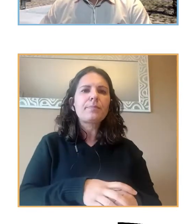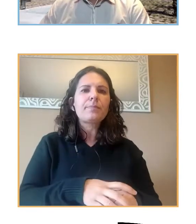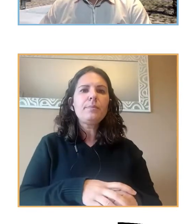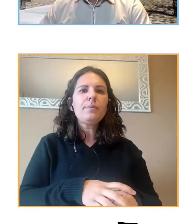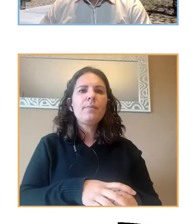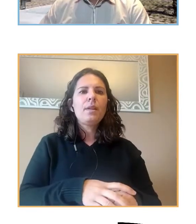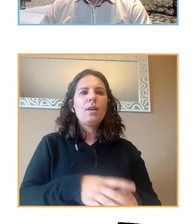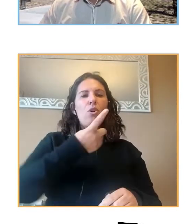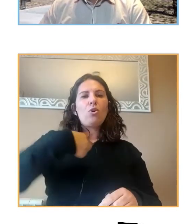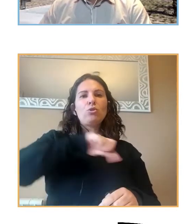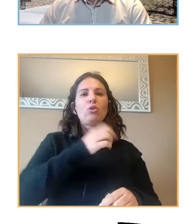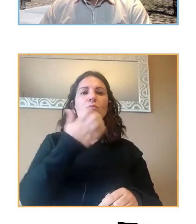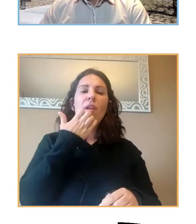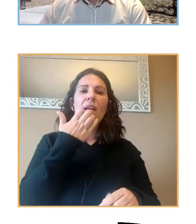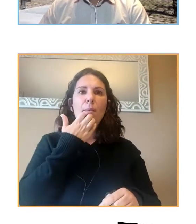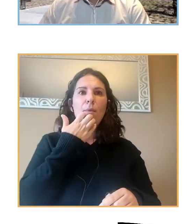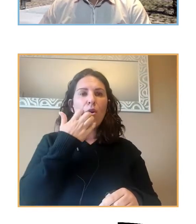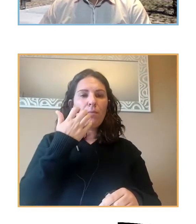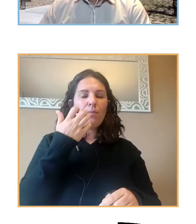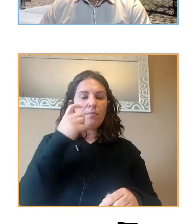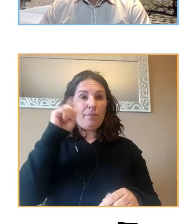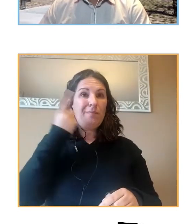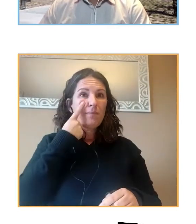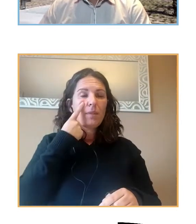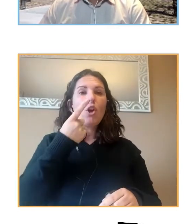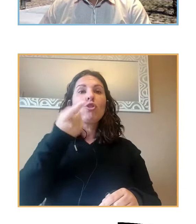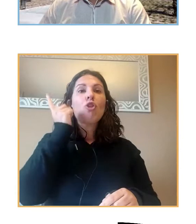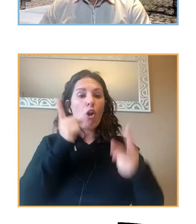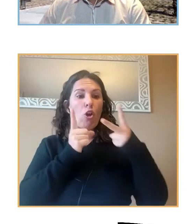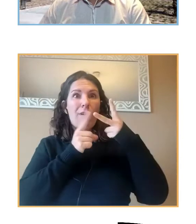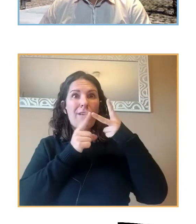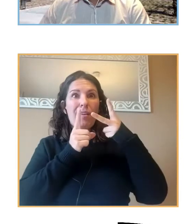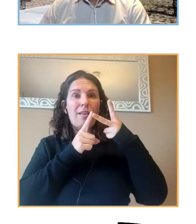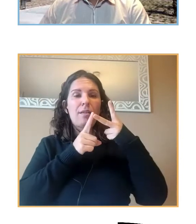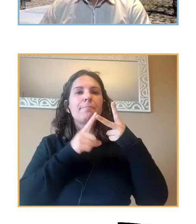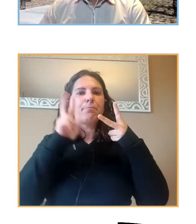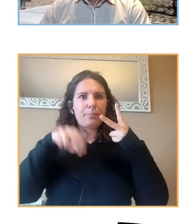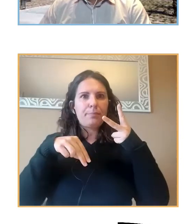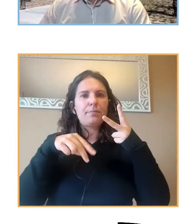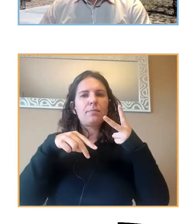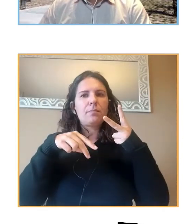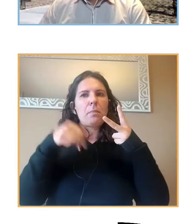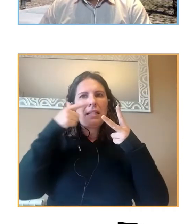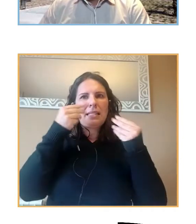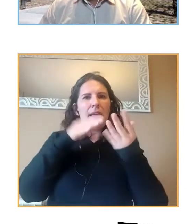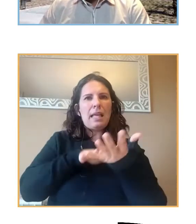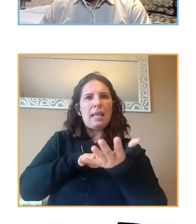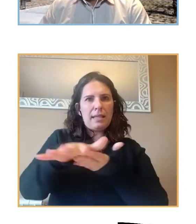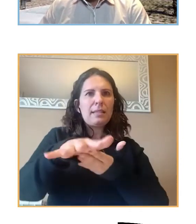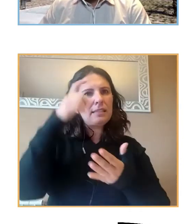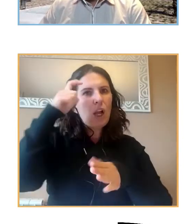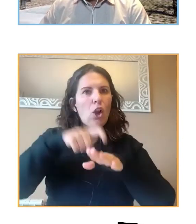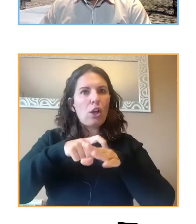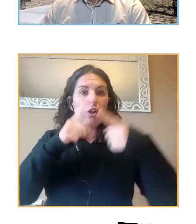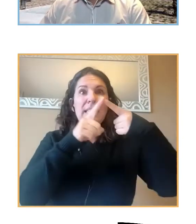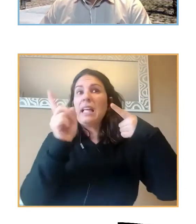nosotros por ejemplo fue que solo las estrategias desadaptativas son un predictor del impacto psicológico las otras no tanto quizás por